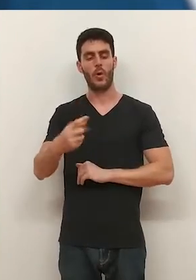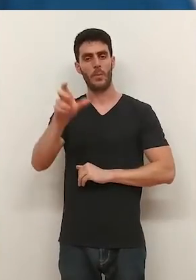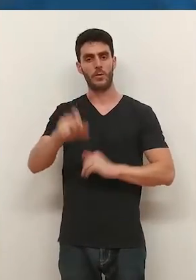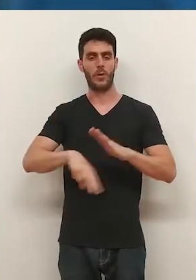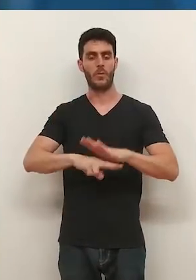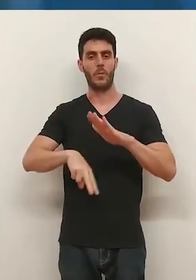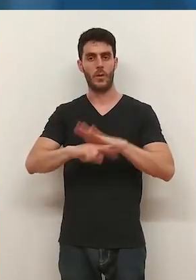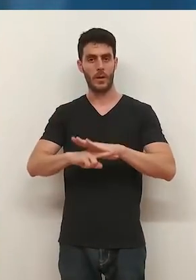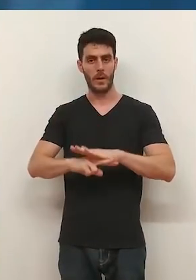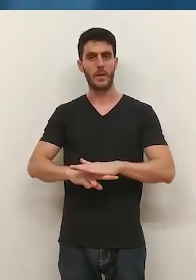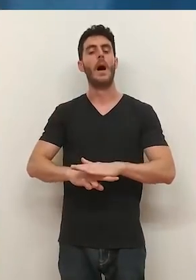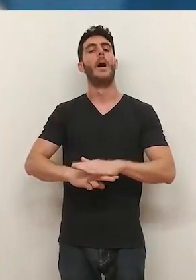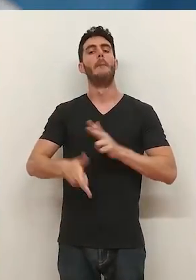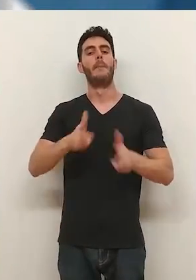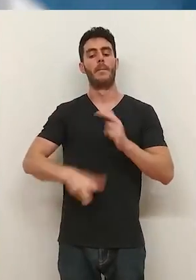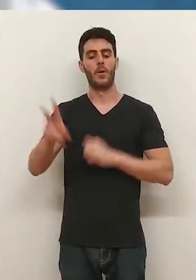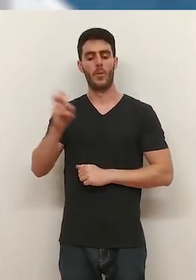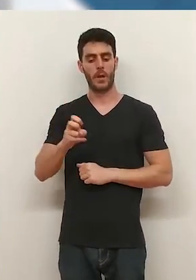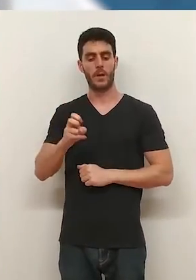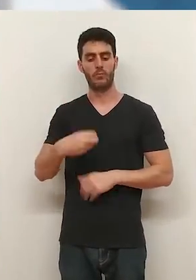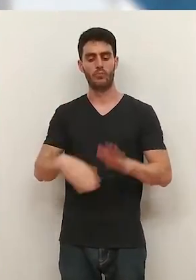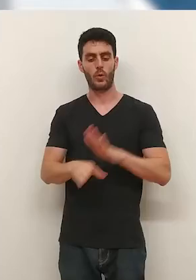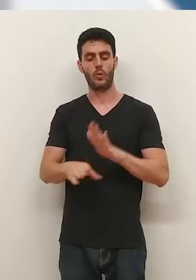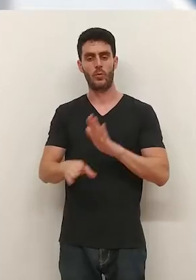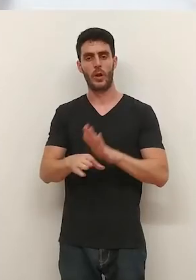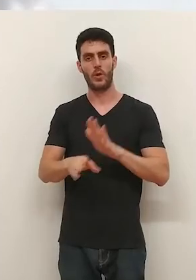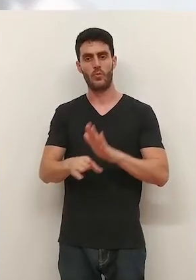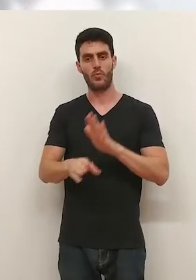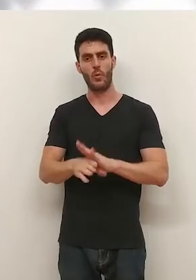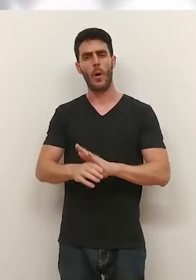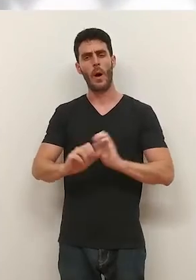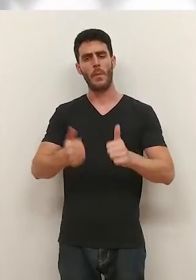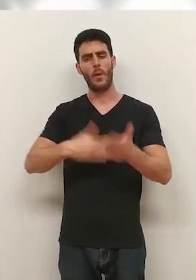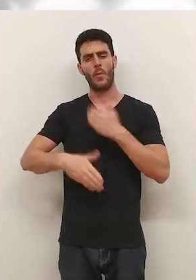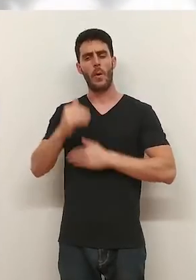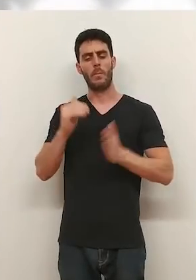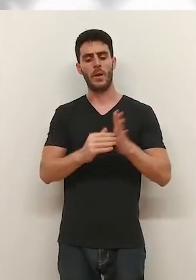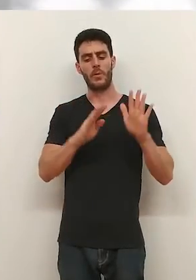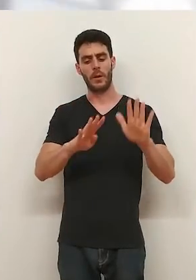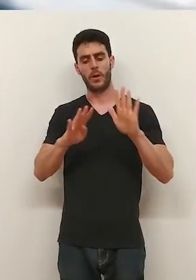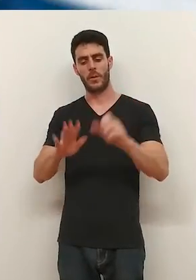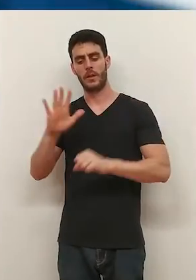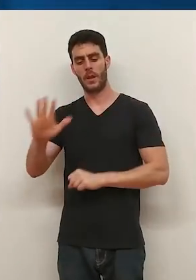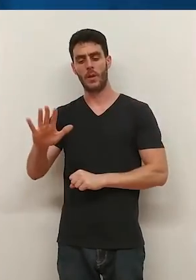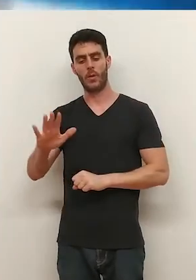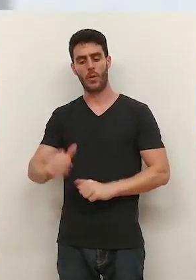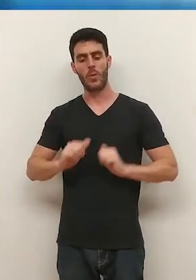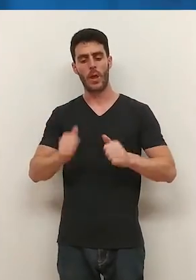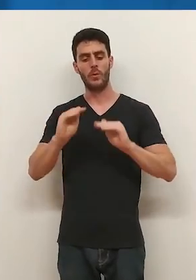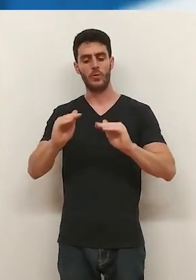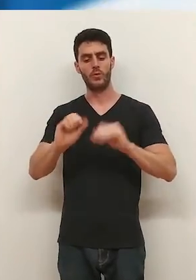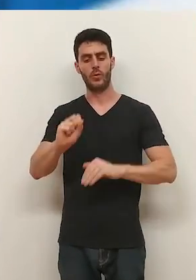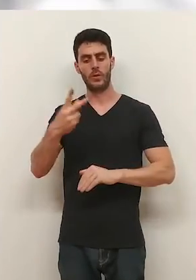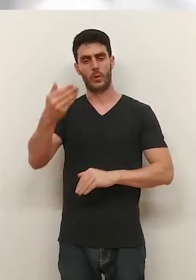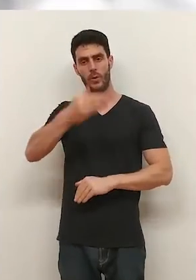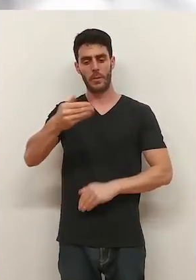un gol. El futbolista vasco seguirá engrandeciendo su leyenda y prolongando una carrera que comenzó en el año 1995 con su debut